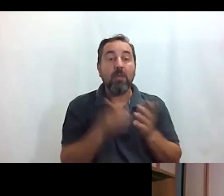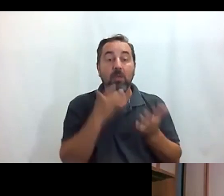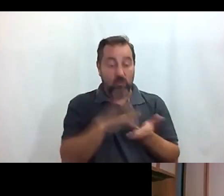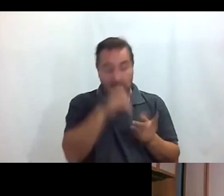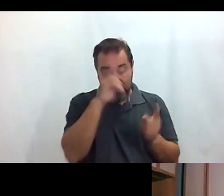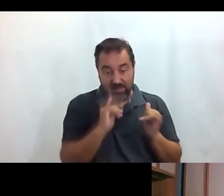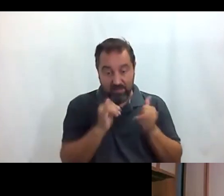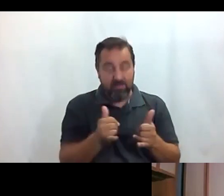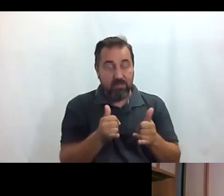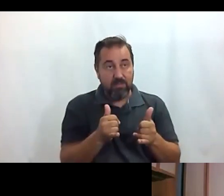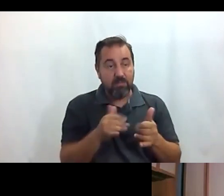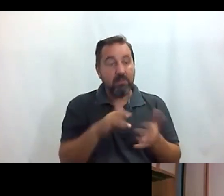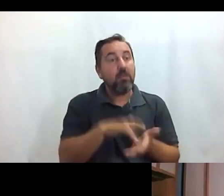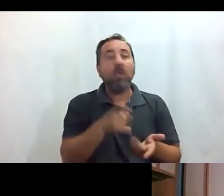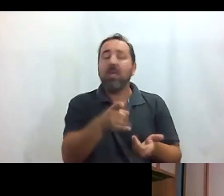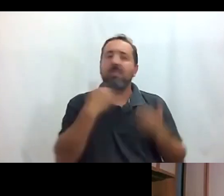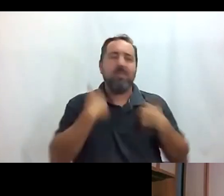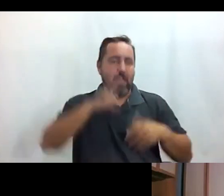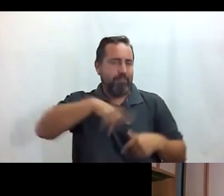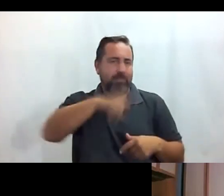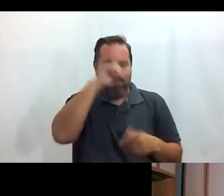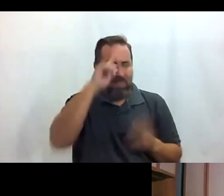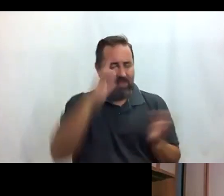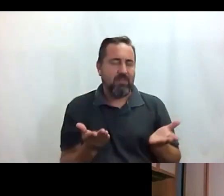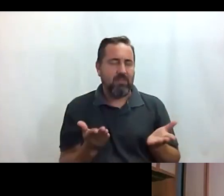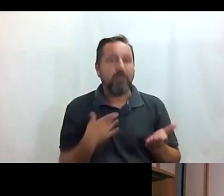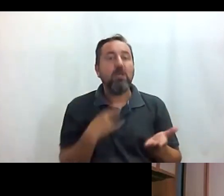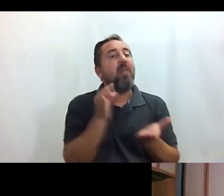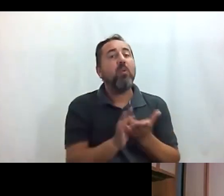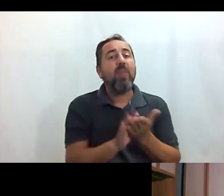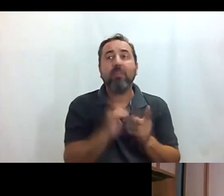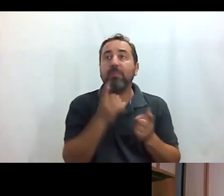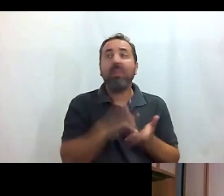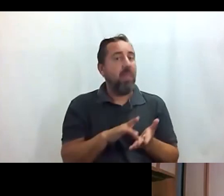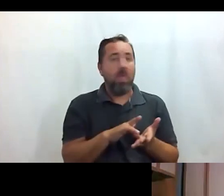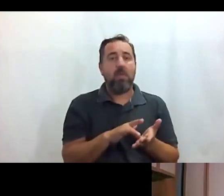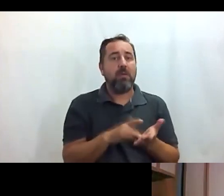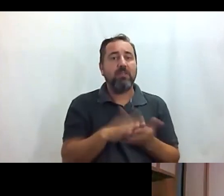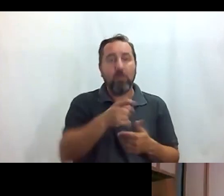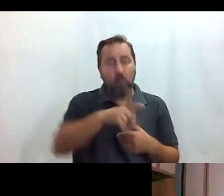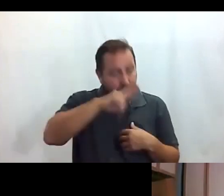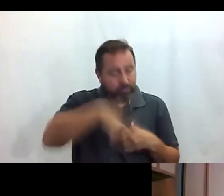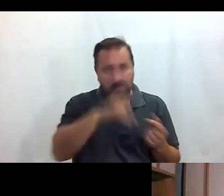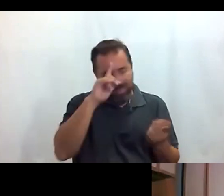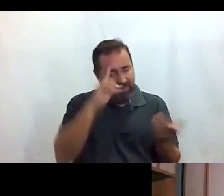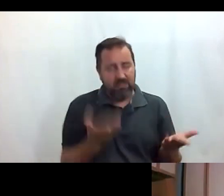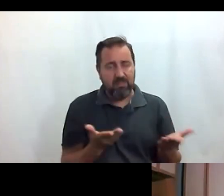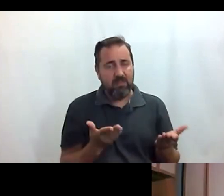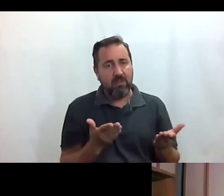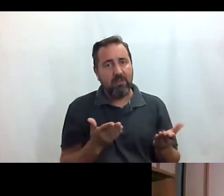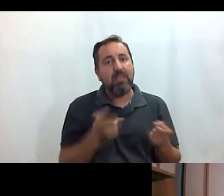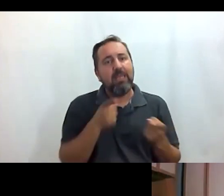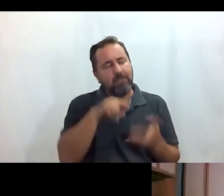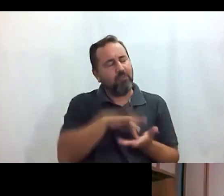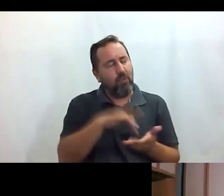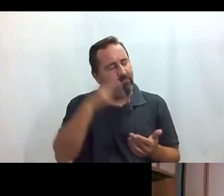Madrid ya eres de Madrid y es verdad o sea es una ciudad que desde el primer día ya estás ya eres y eso hay que